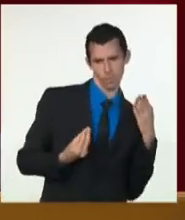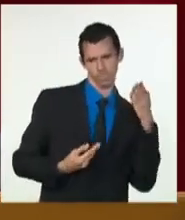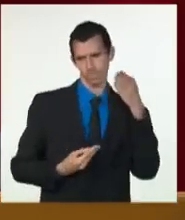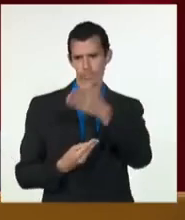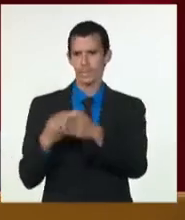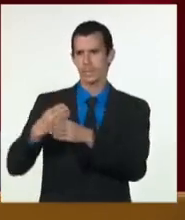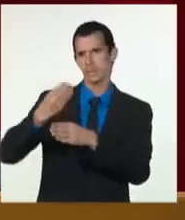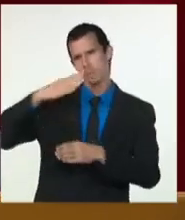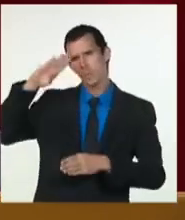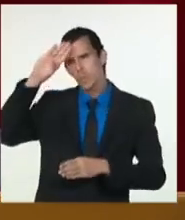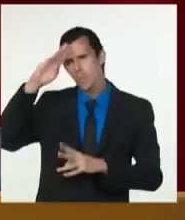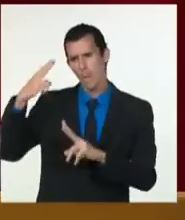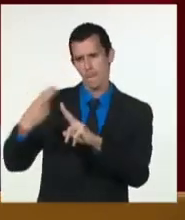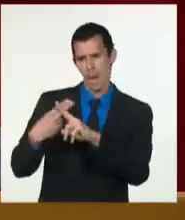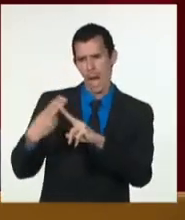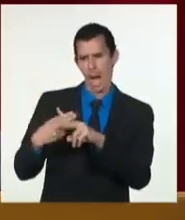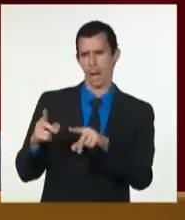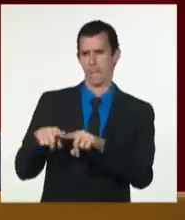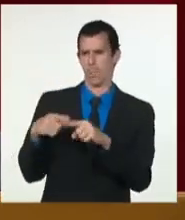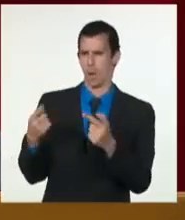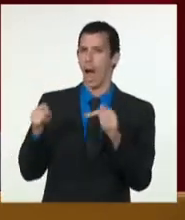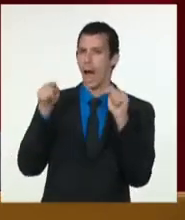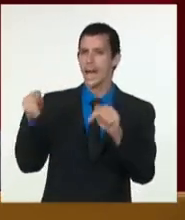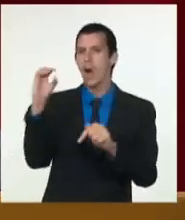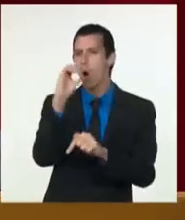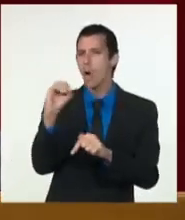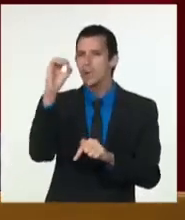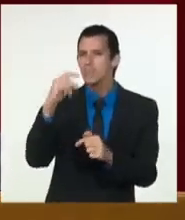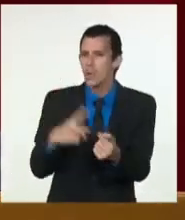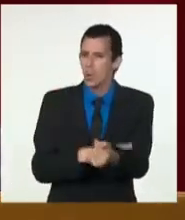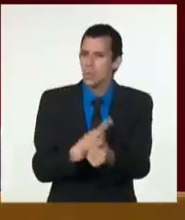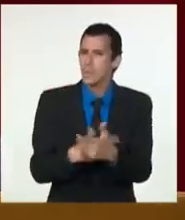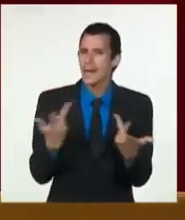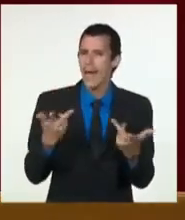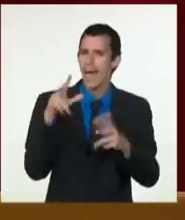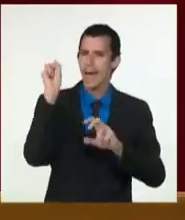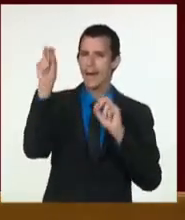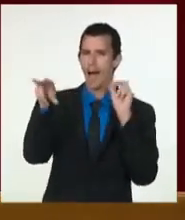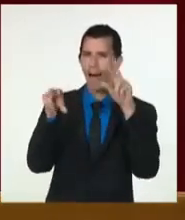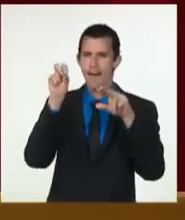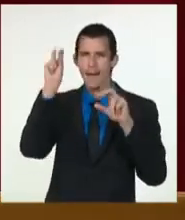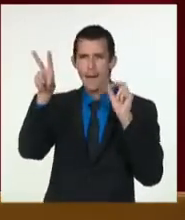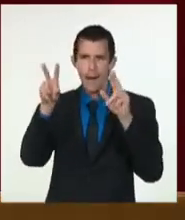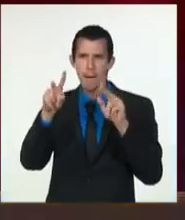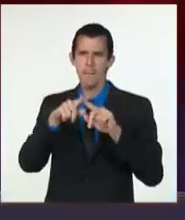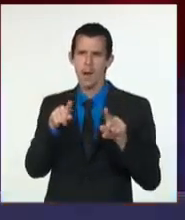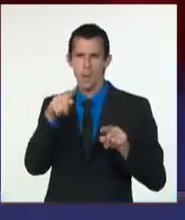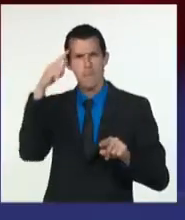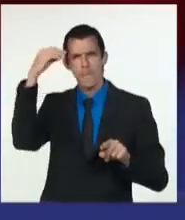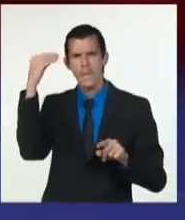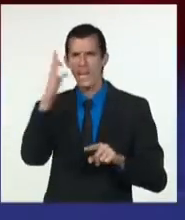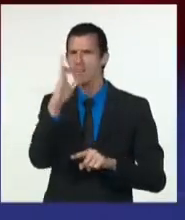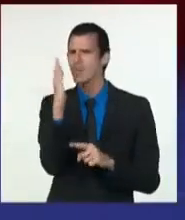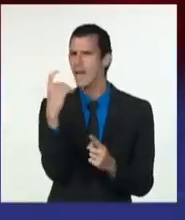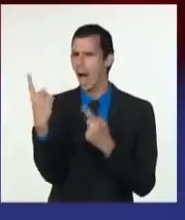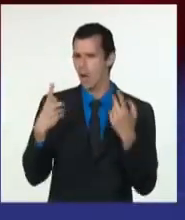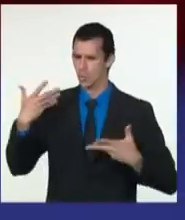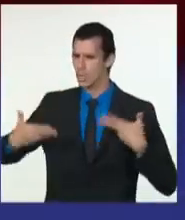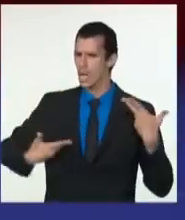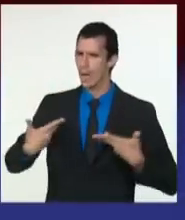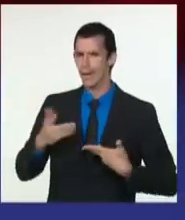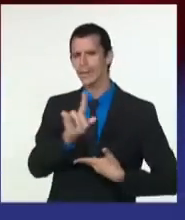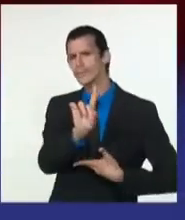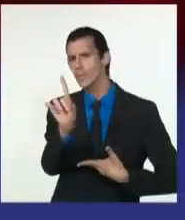Era temporada de carnaval en Oriente, pero ellos no iban a celebrar. Como mártires o como